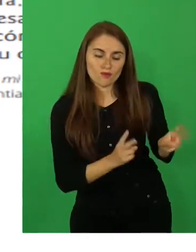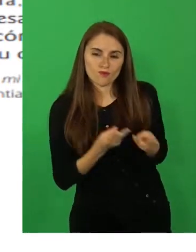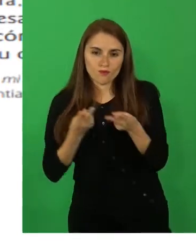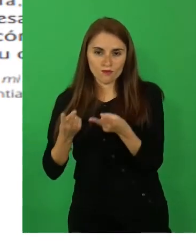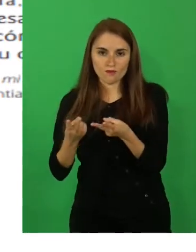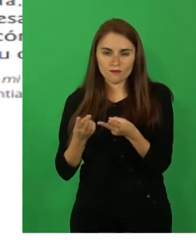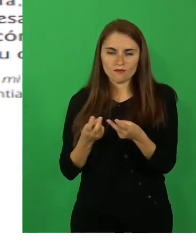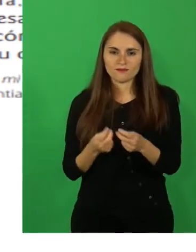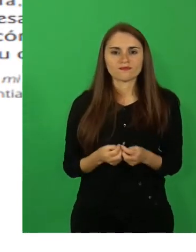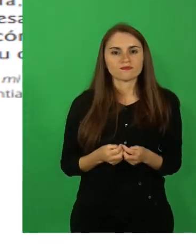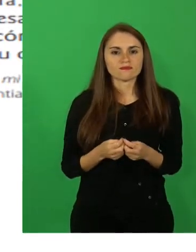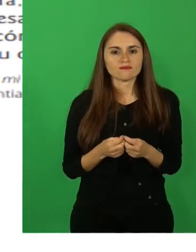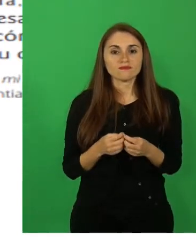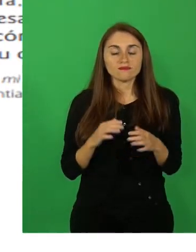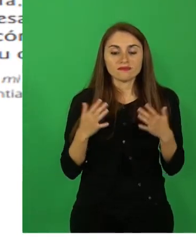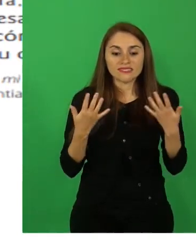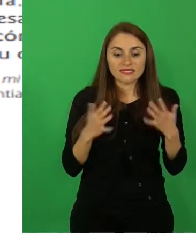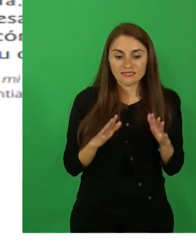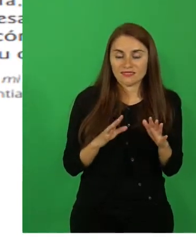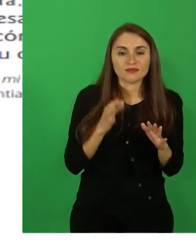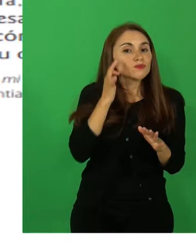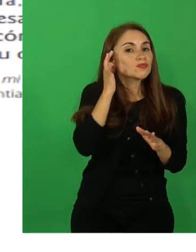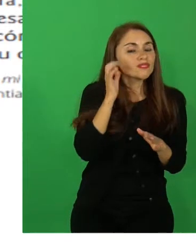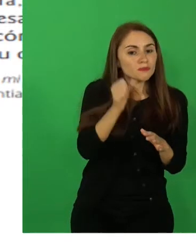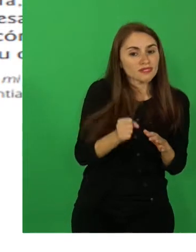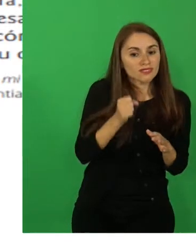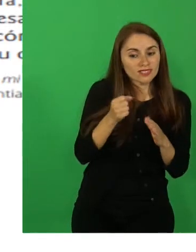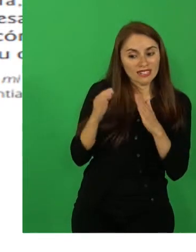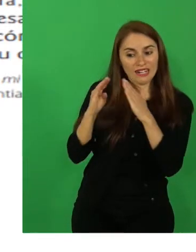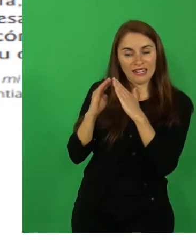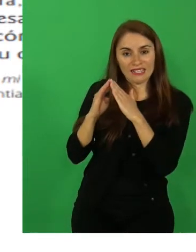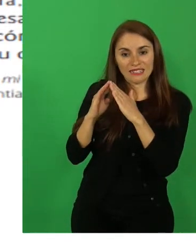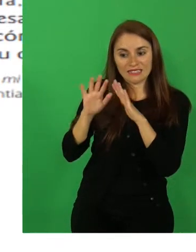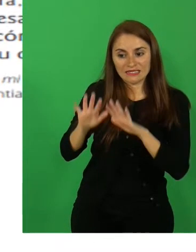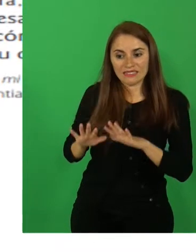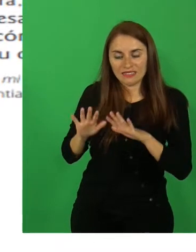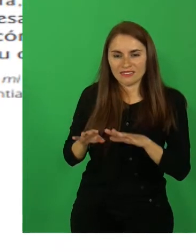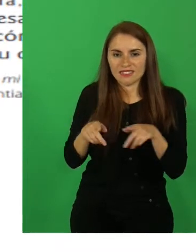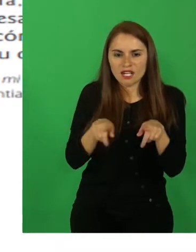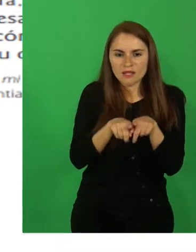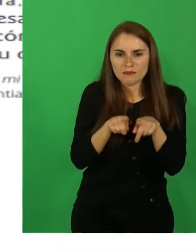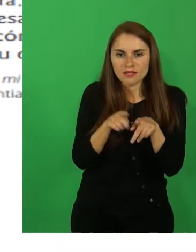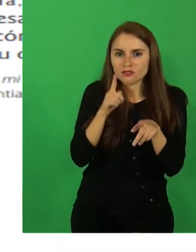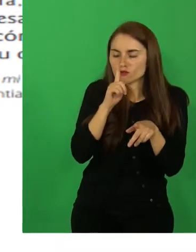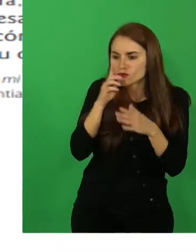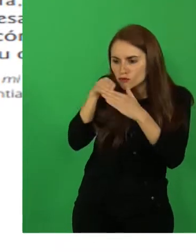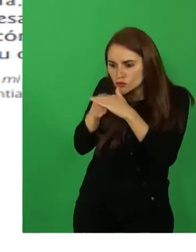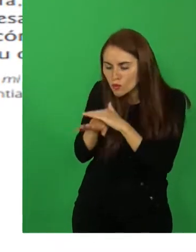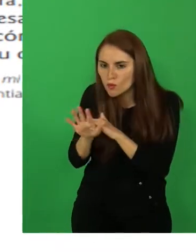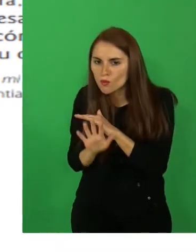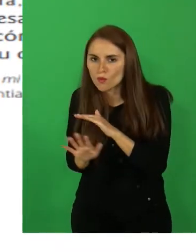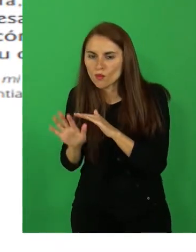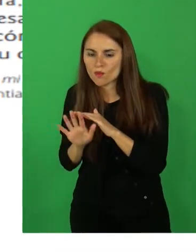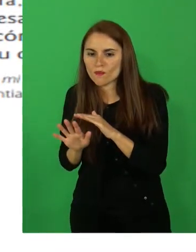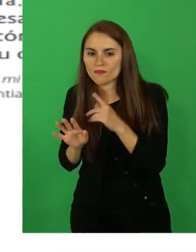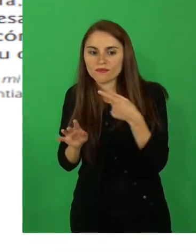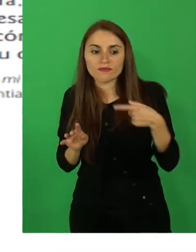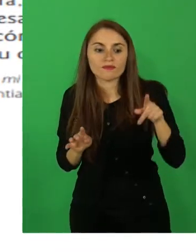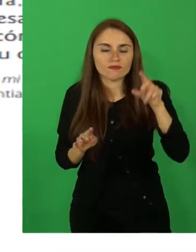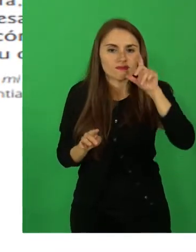De vuelta en su casa, el hermano la escondió del cóndor, el que